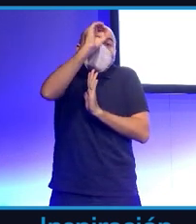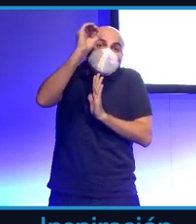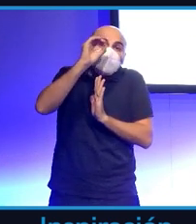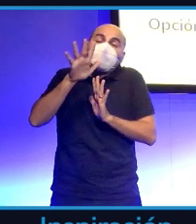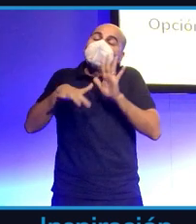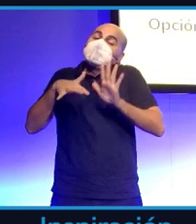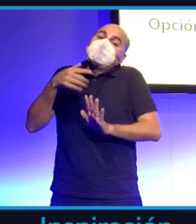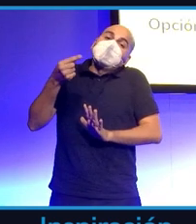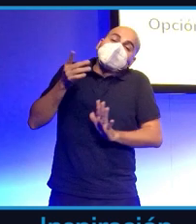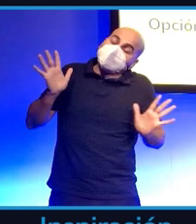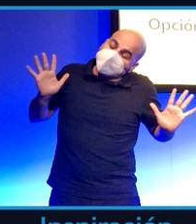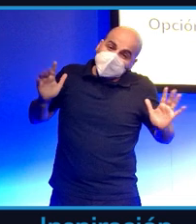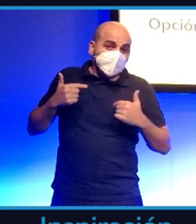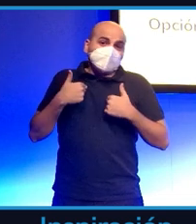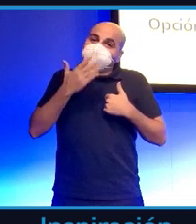corporativista.